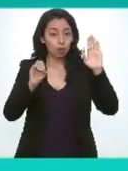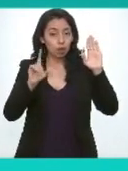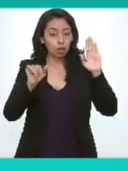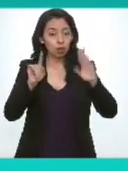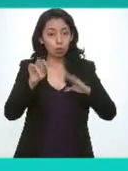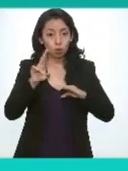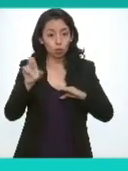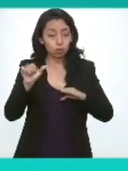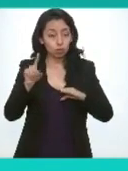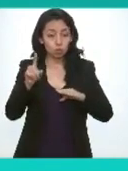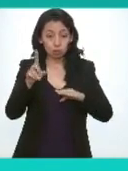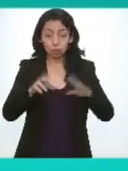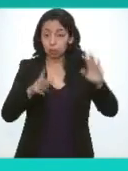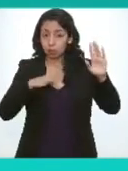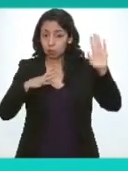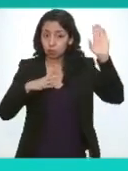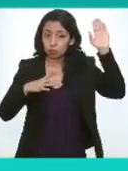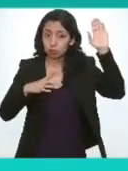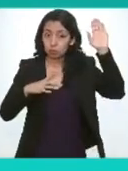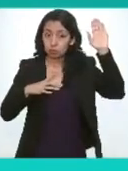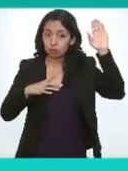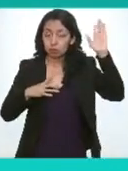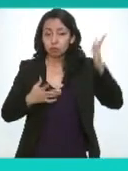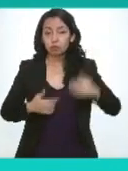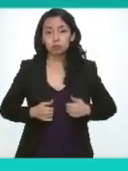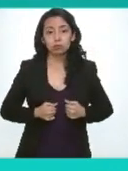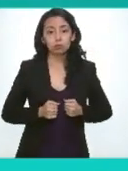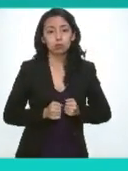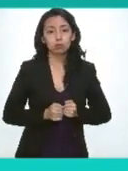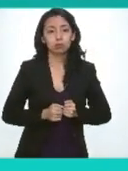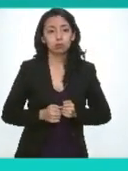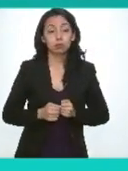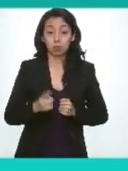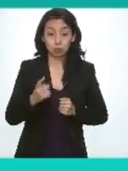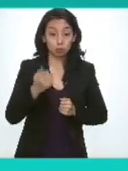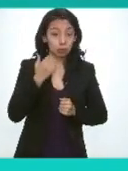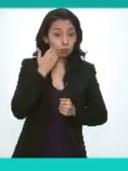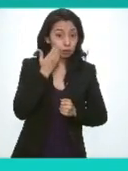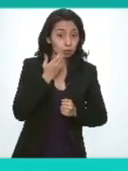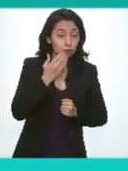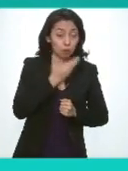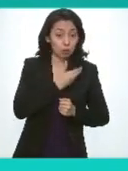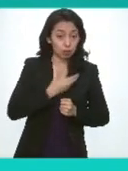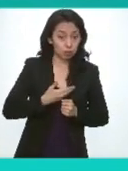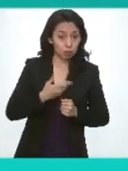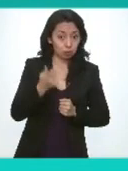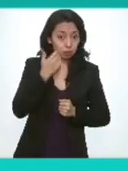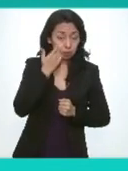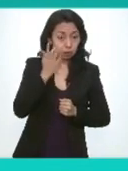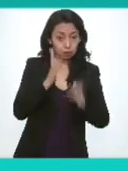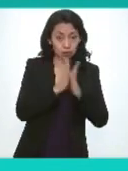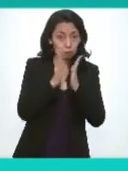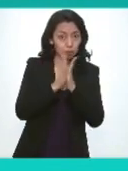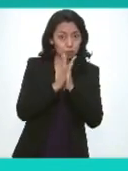presidenta tiene la mano levantada Fabi ¿quieres Fabiola presidenta ¿quieres intervenir?